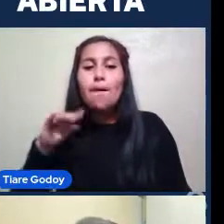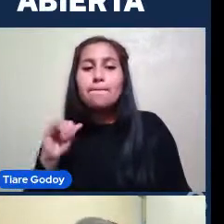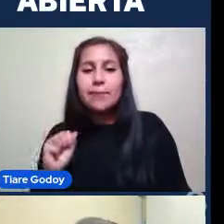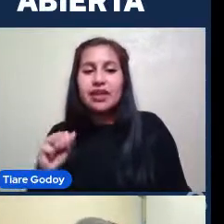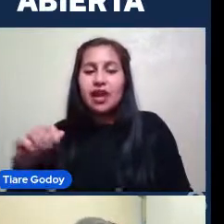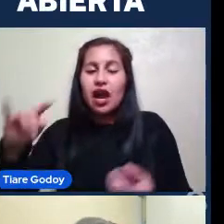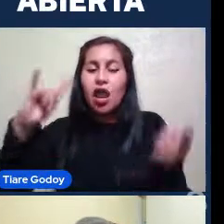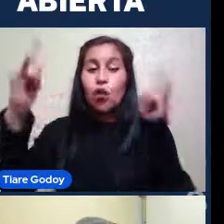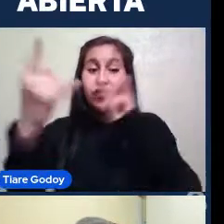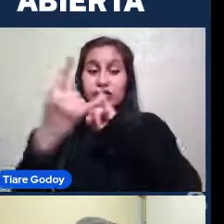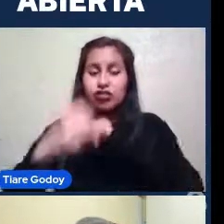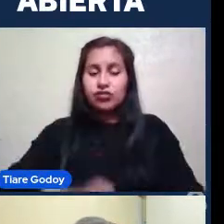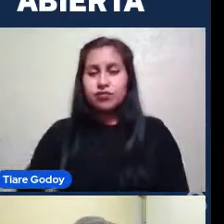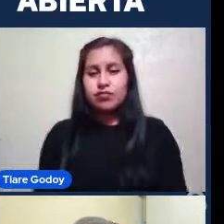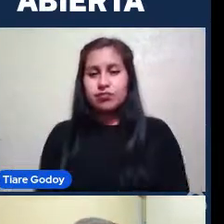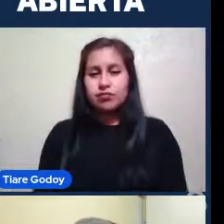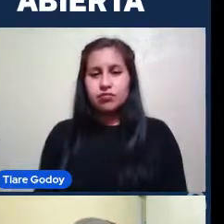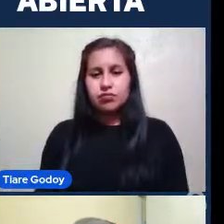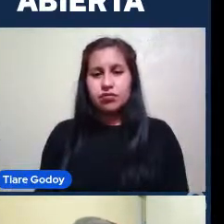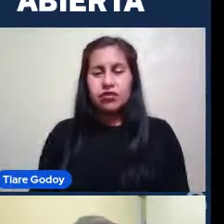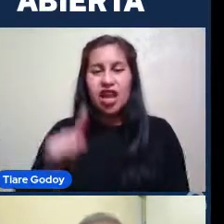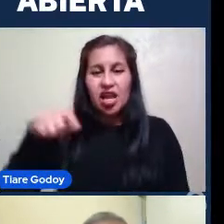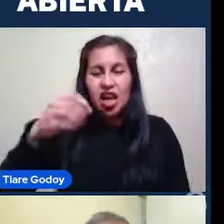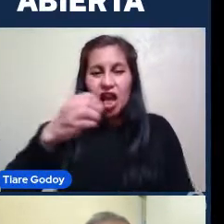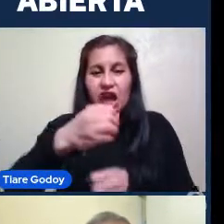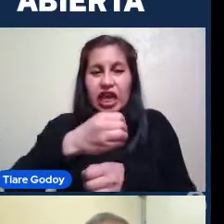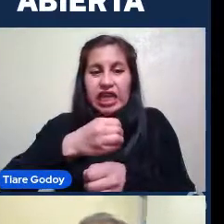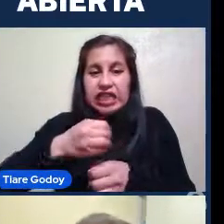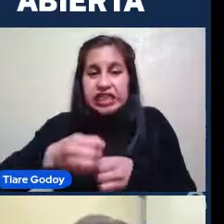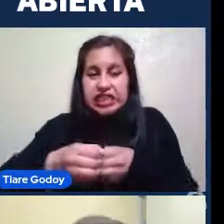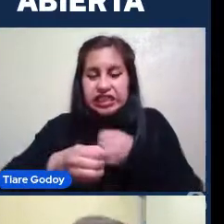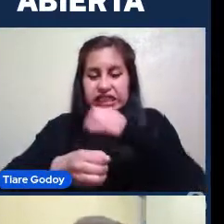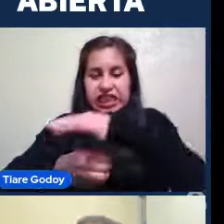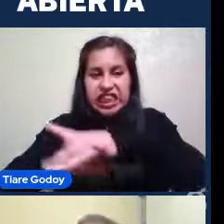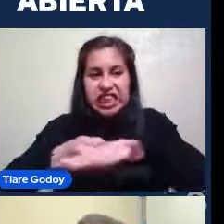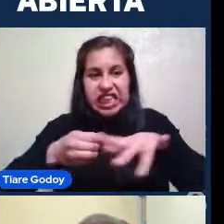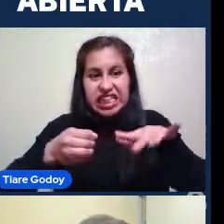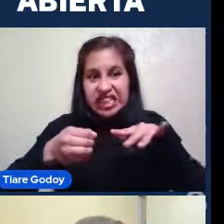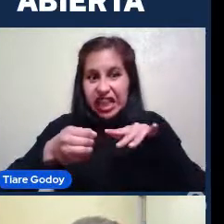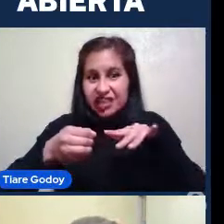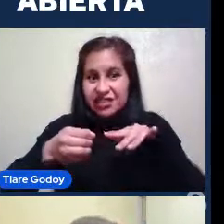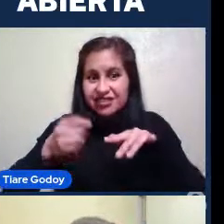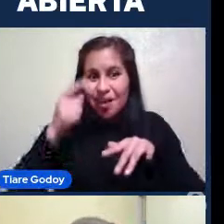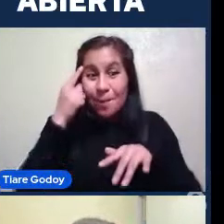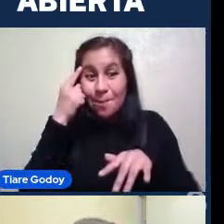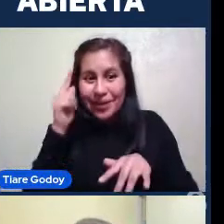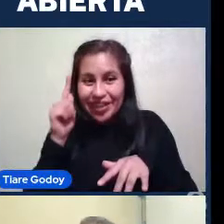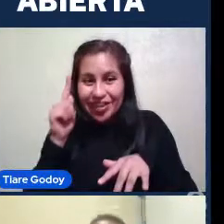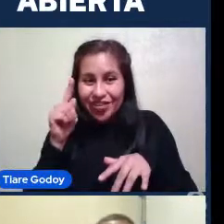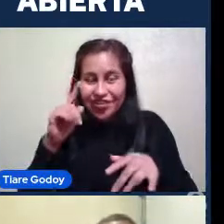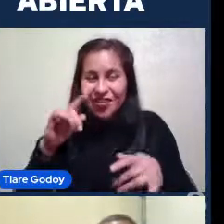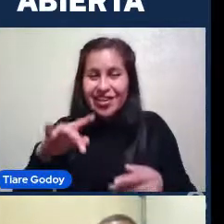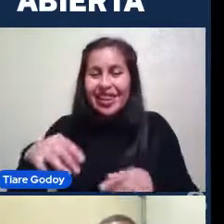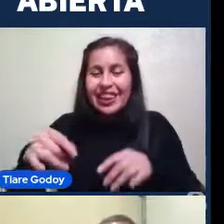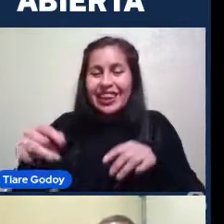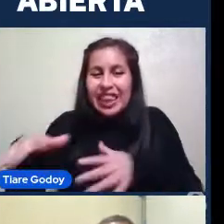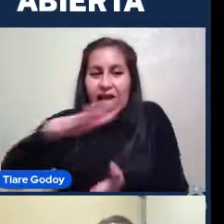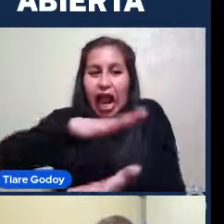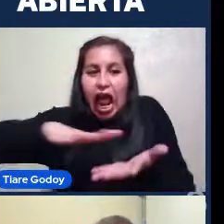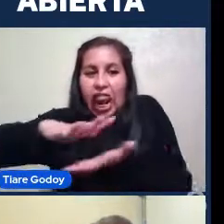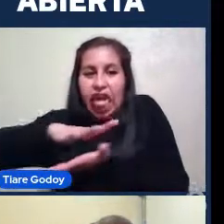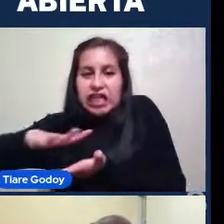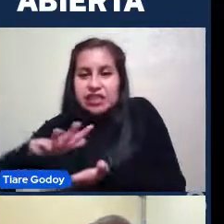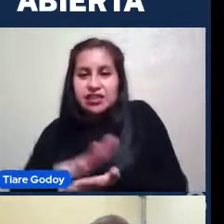Es Donde Habitan Las estrellas Y entre medio Hay espacio Principalmente vacío O de mucha menor